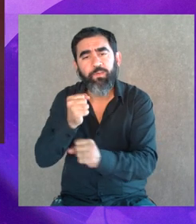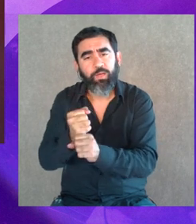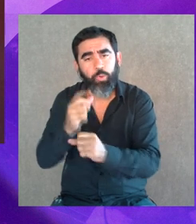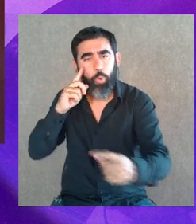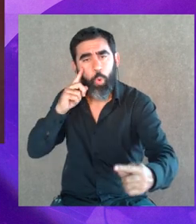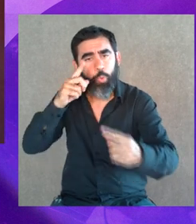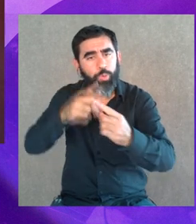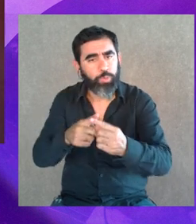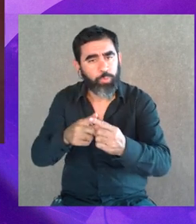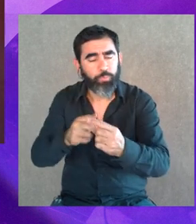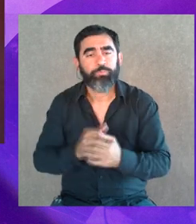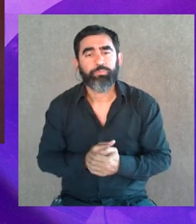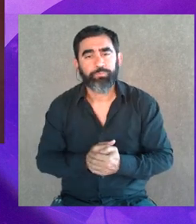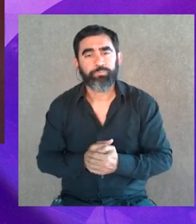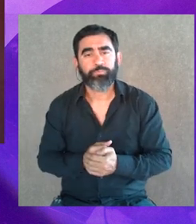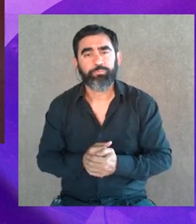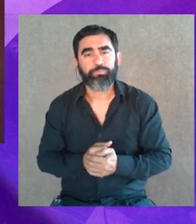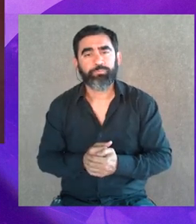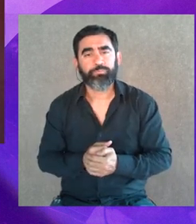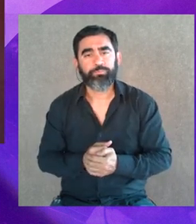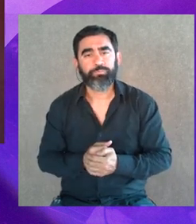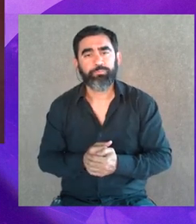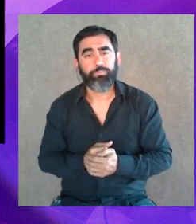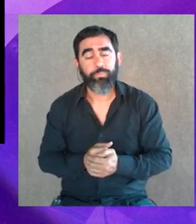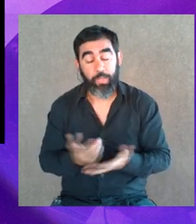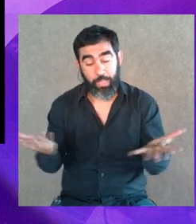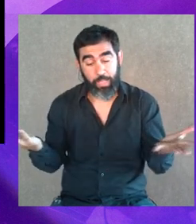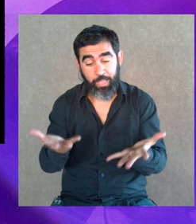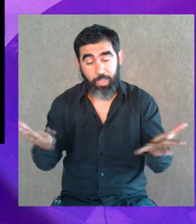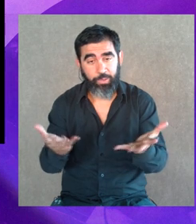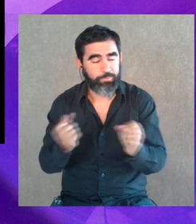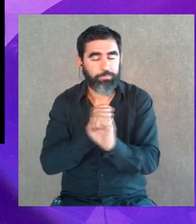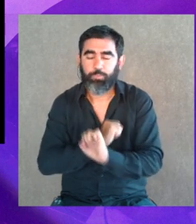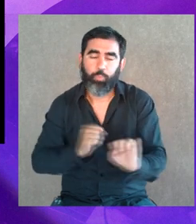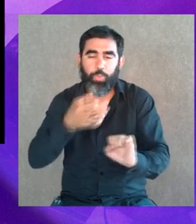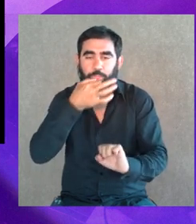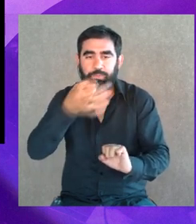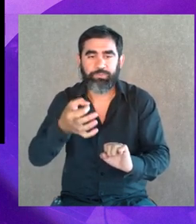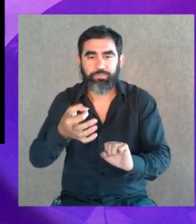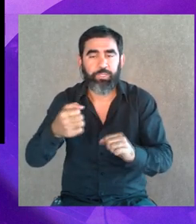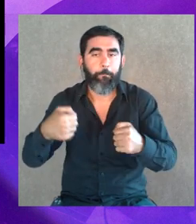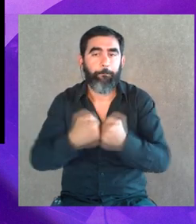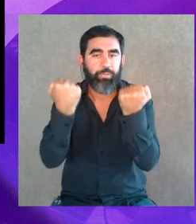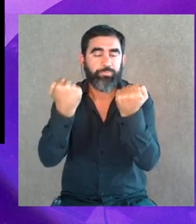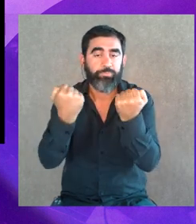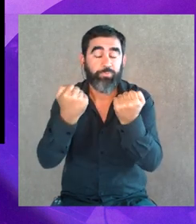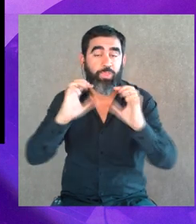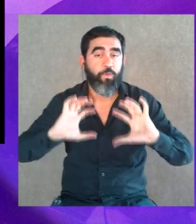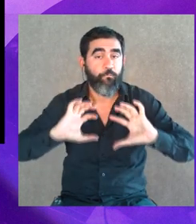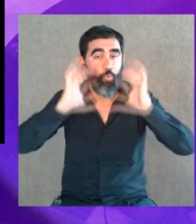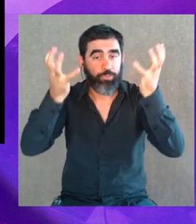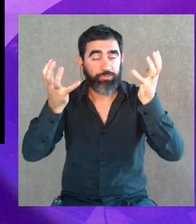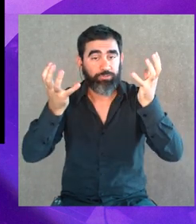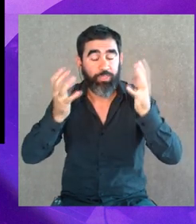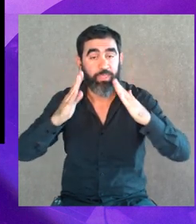enfocando? ¿Cuál es la proyección? Sí, mirá, hoy no podemos decir el impacto de